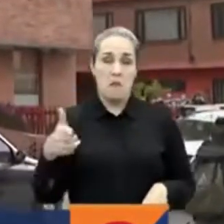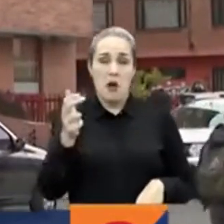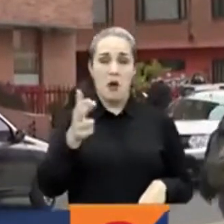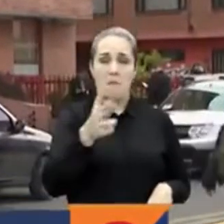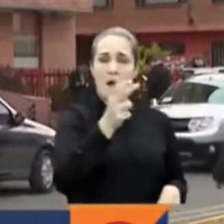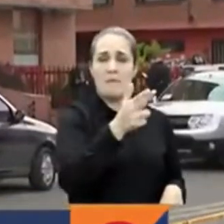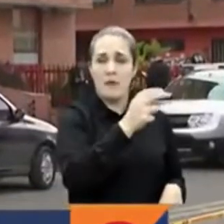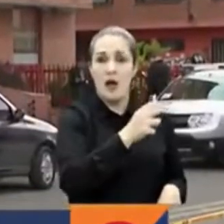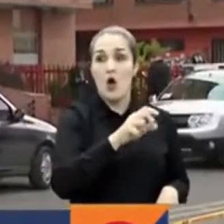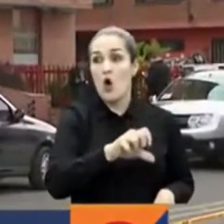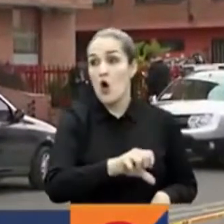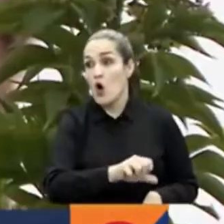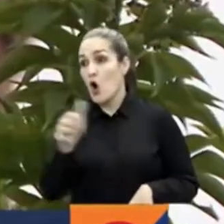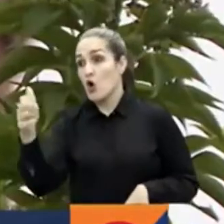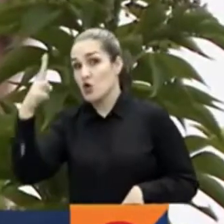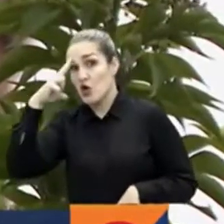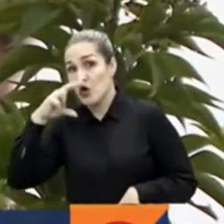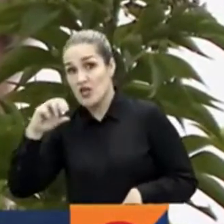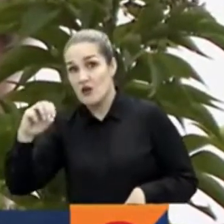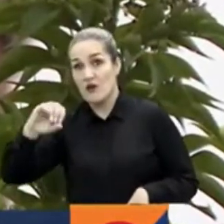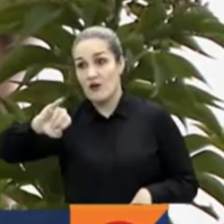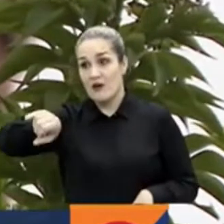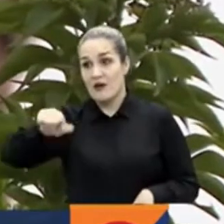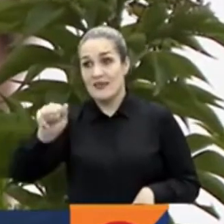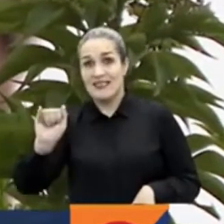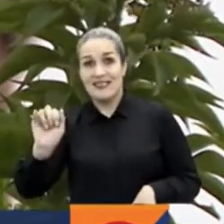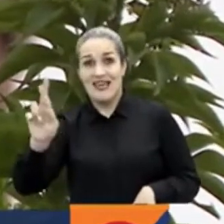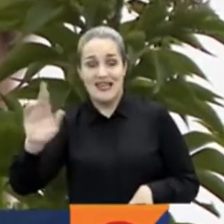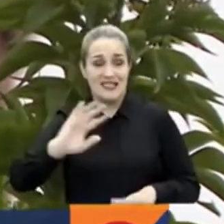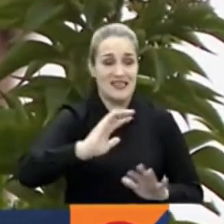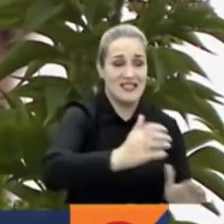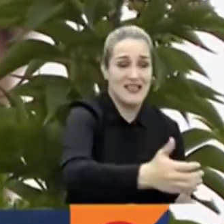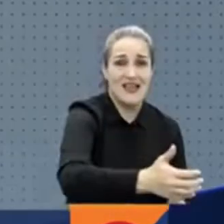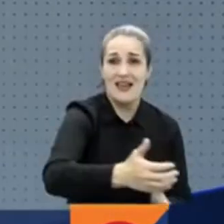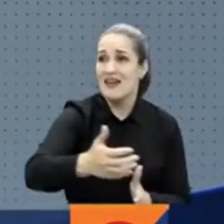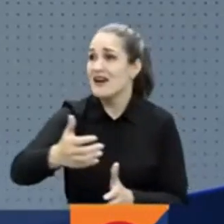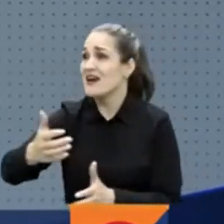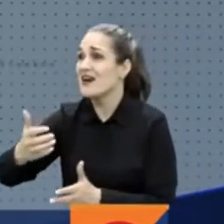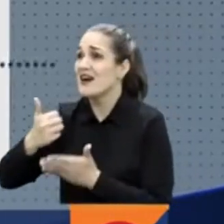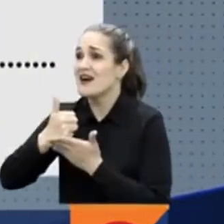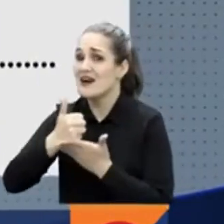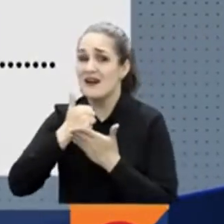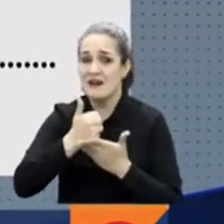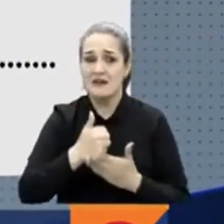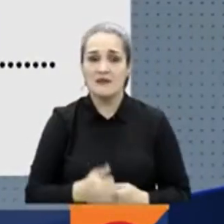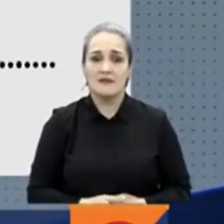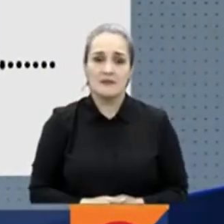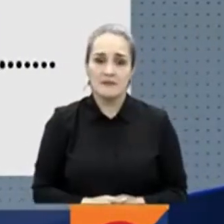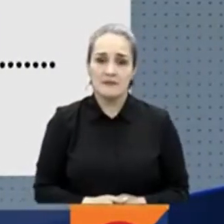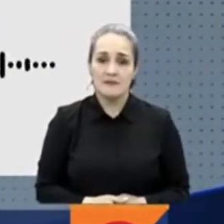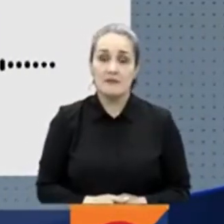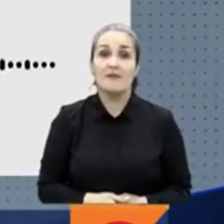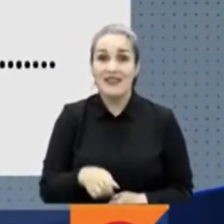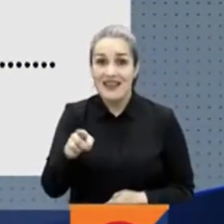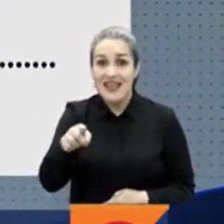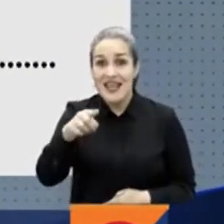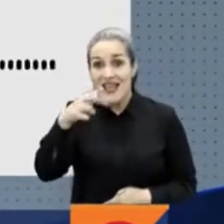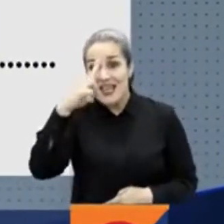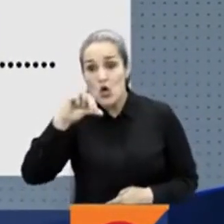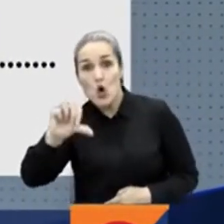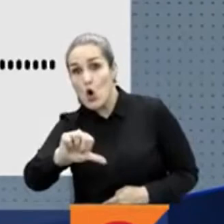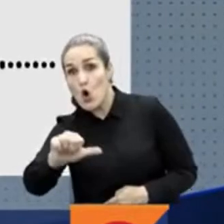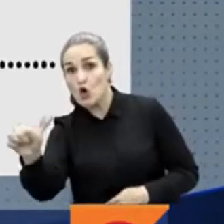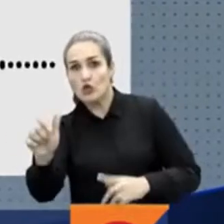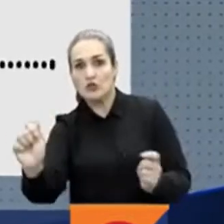Jair, su otro hijo, logró sacar a su mamá, Doña Betty, del departamento, clamando auxilio. Sí, él salió ahí a la portería y, pues, ahí